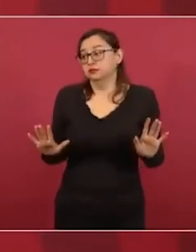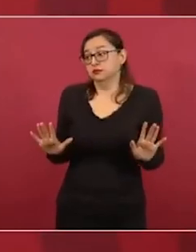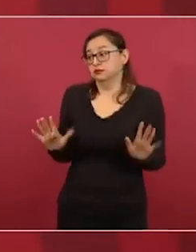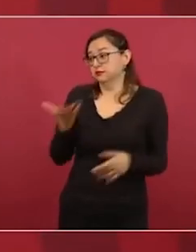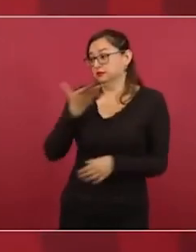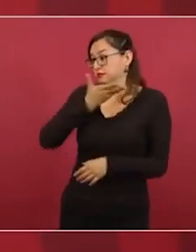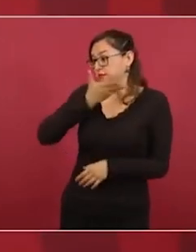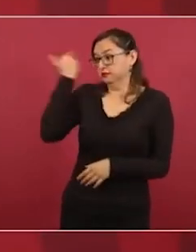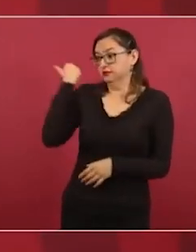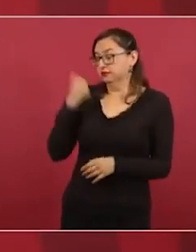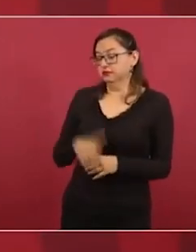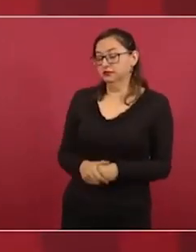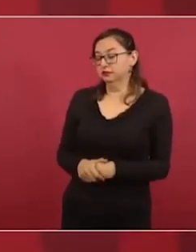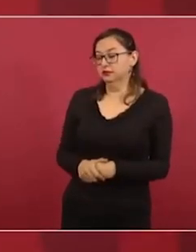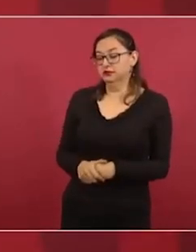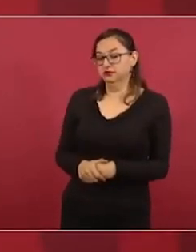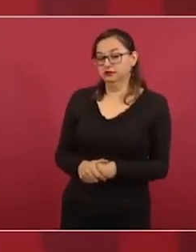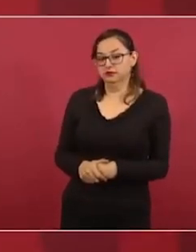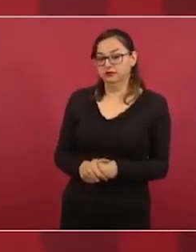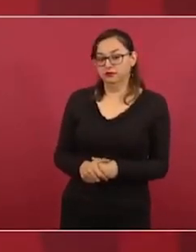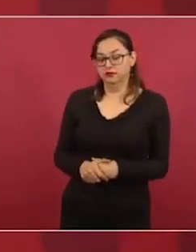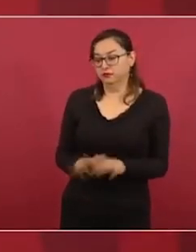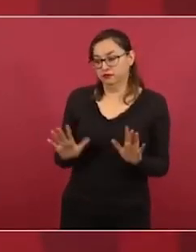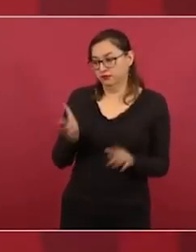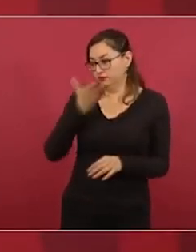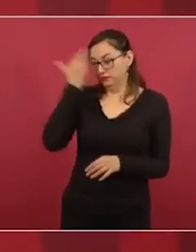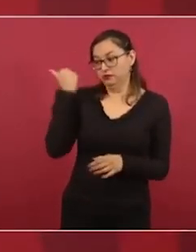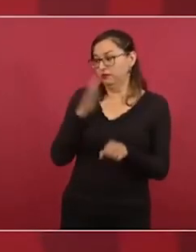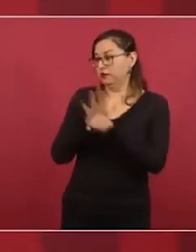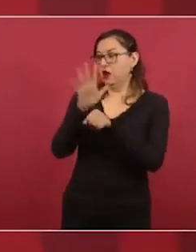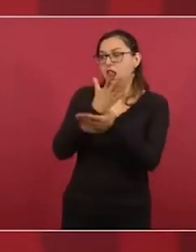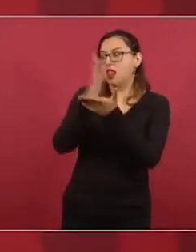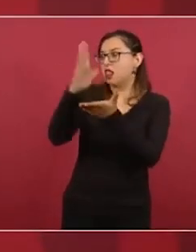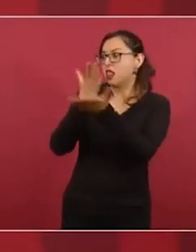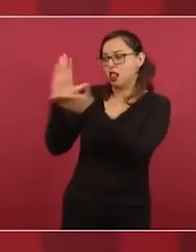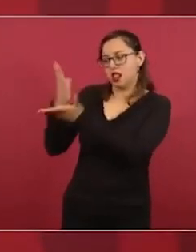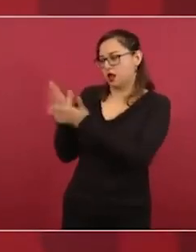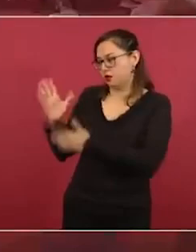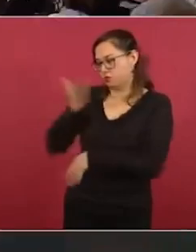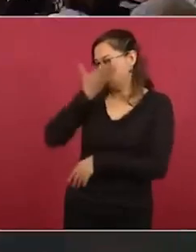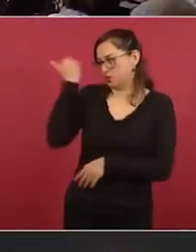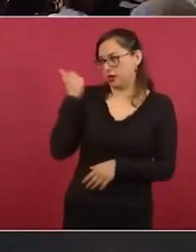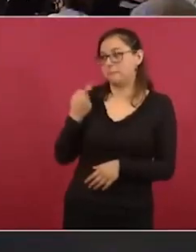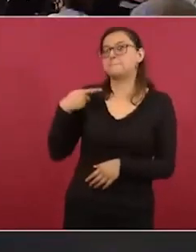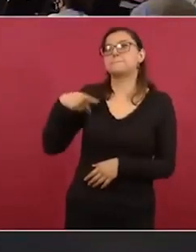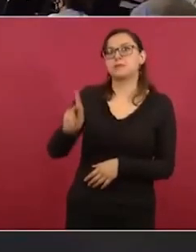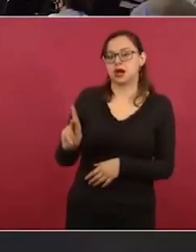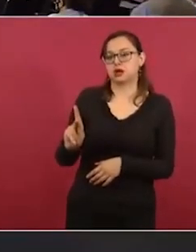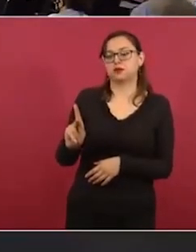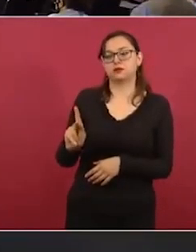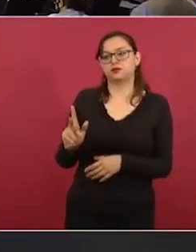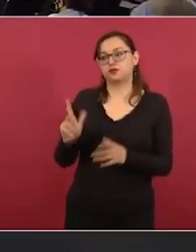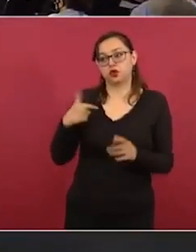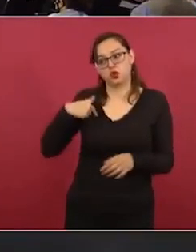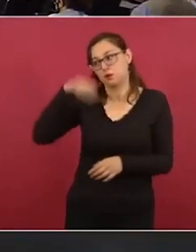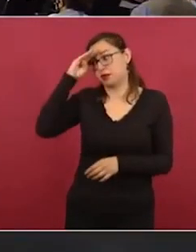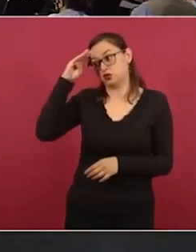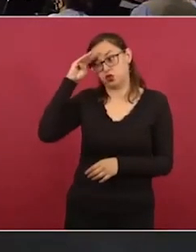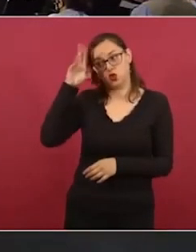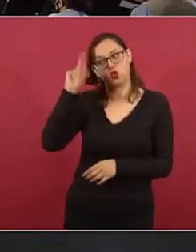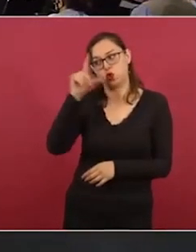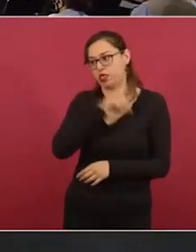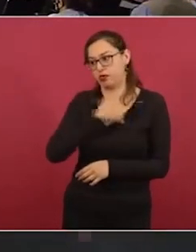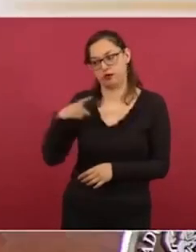pero no considero que debe de excluirse a nadie.